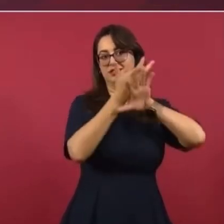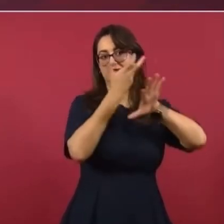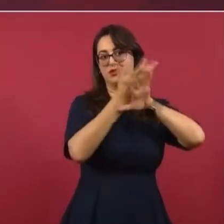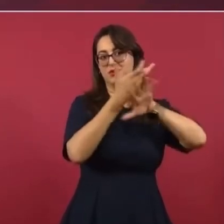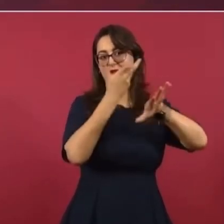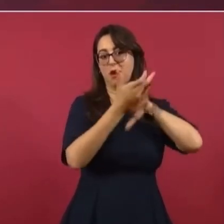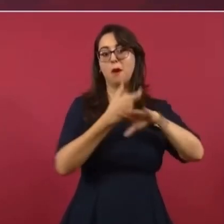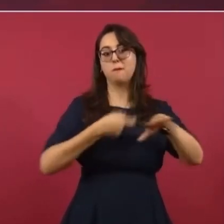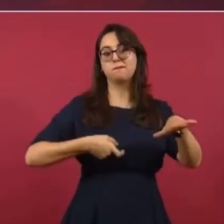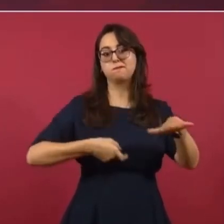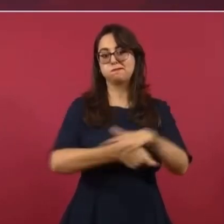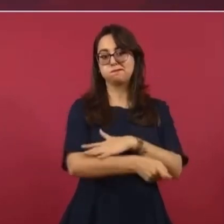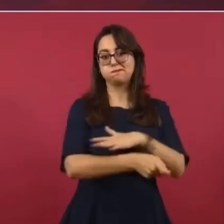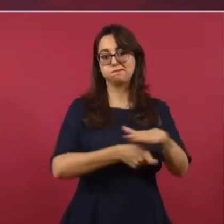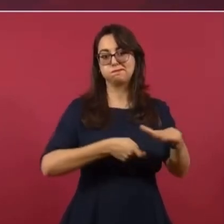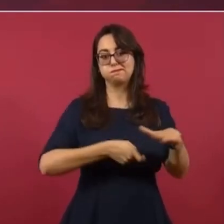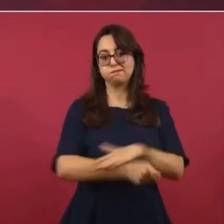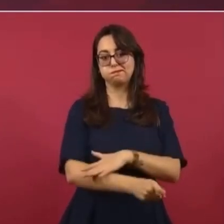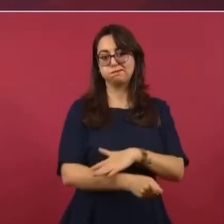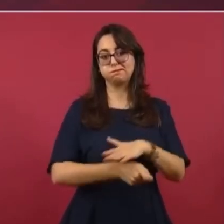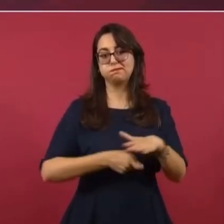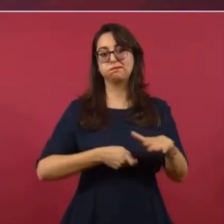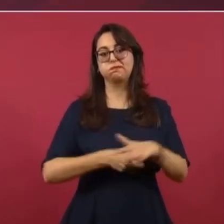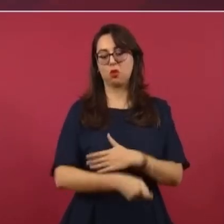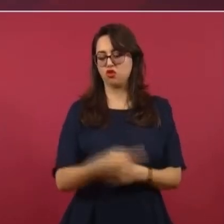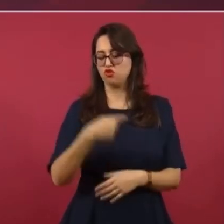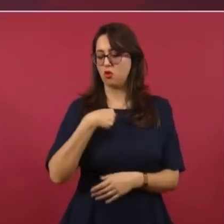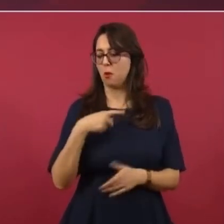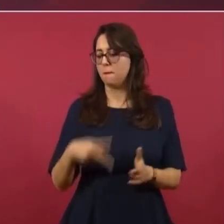Eso no lo voy a dejar de comentar.